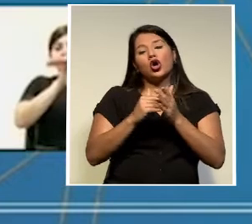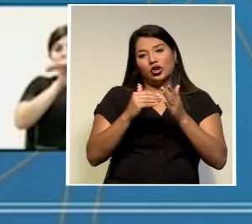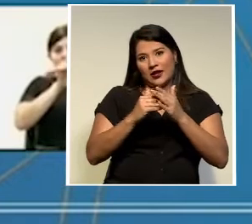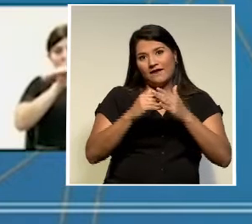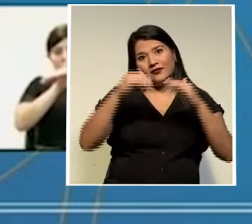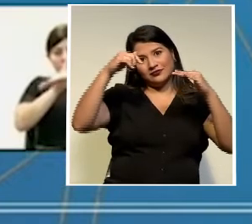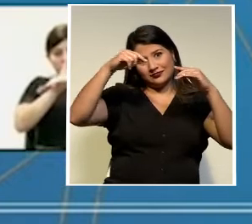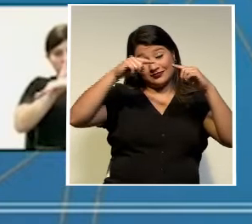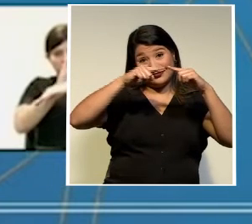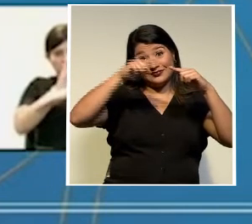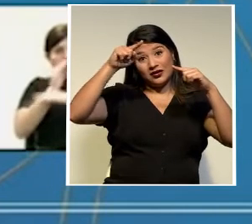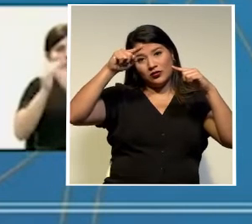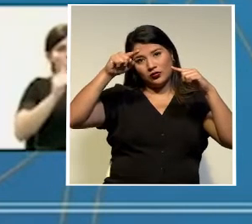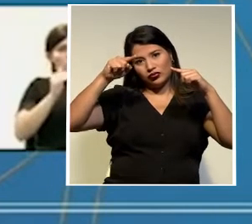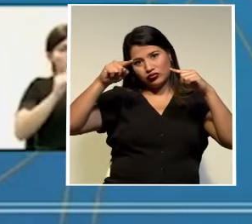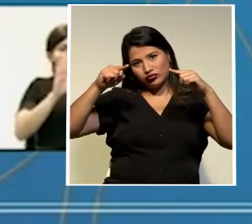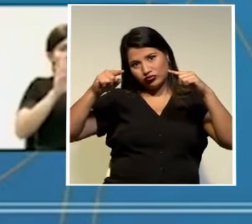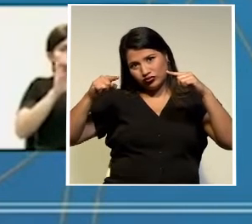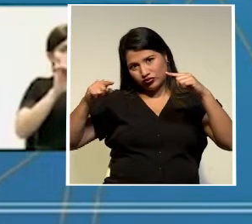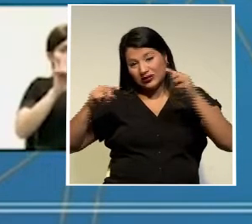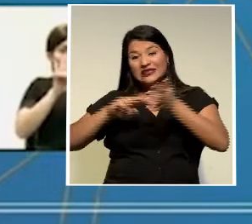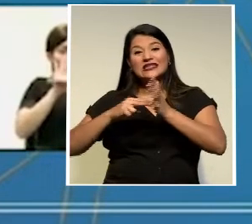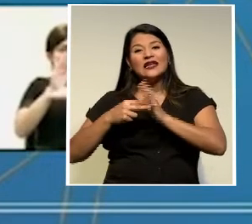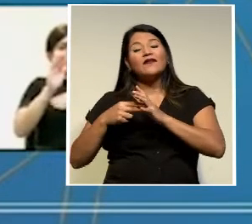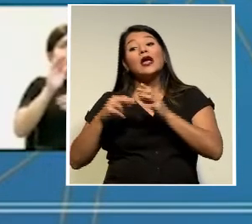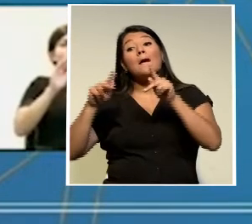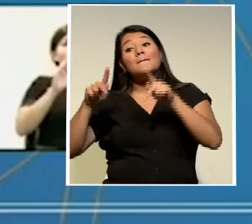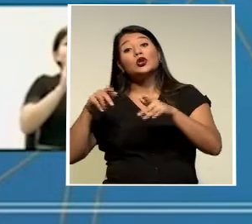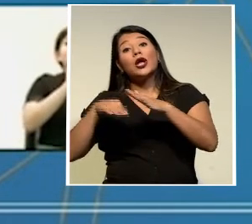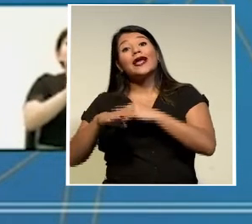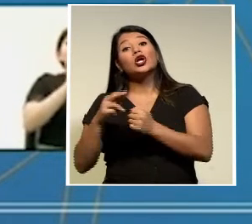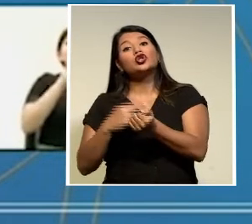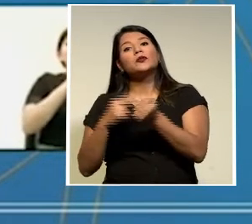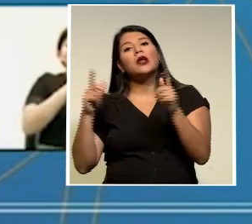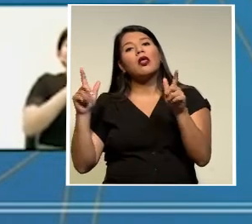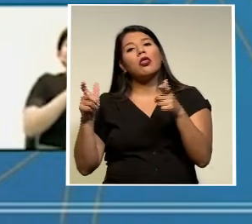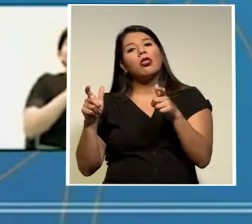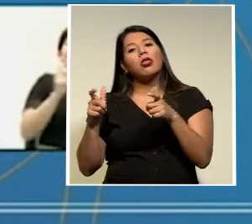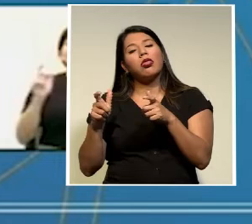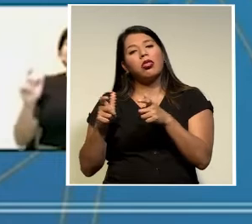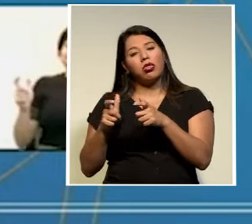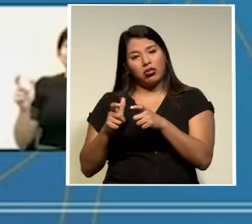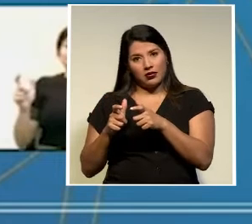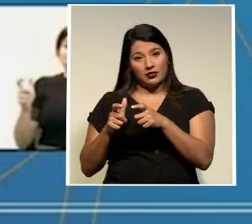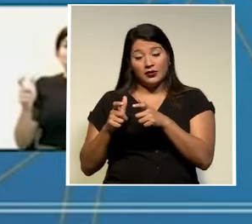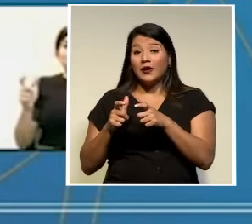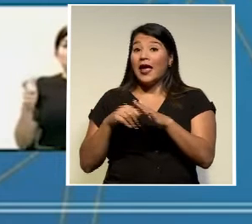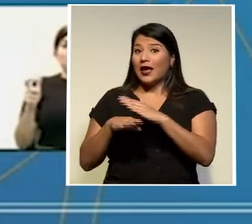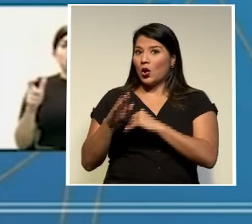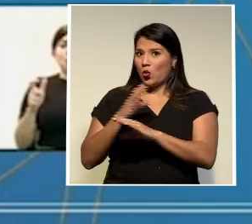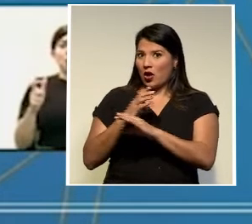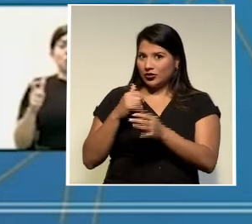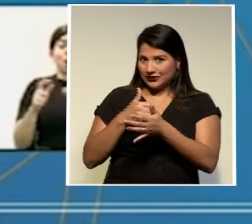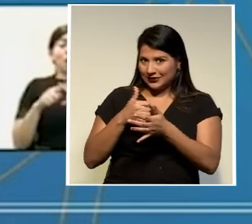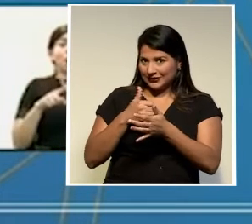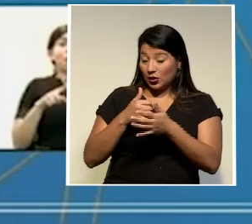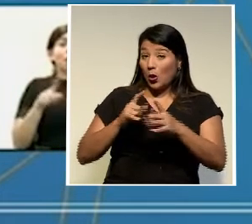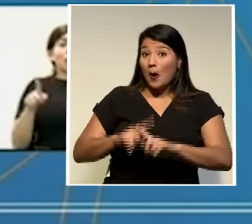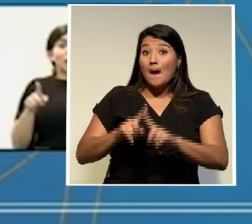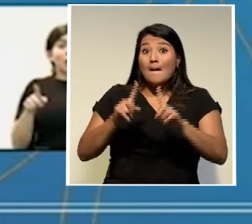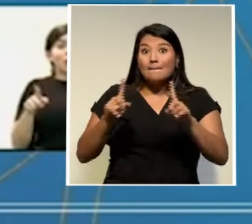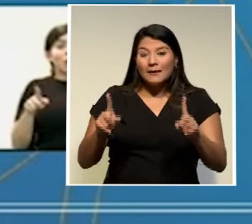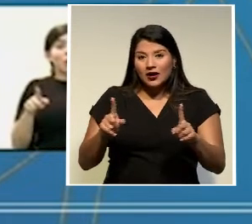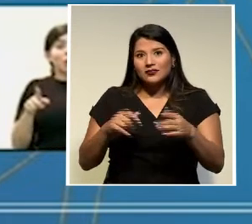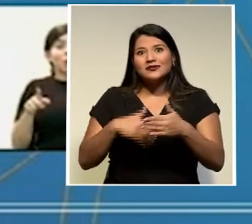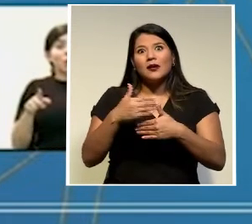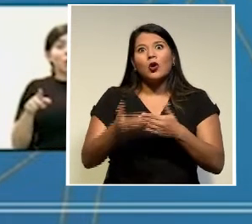se comenzaron a digamos a vaciar las unidades de cuidados intensivos pero llegamos al umbral